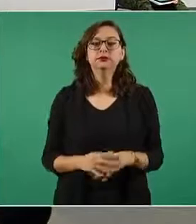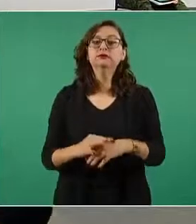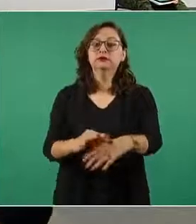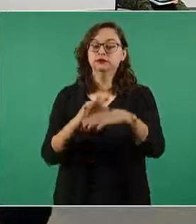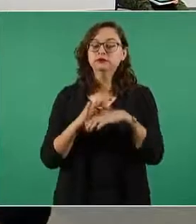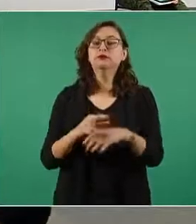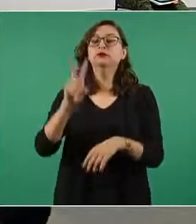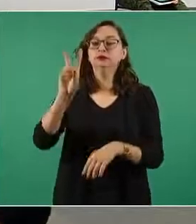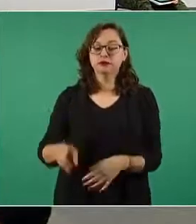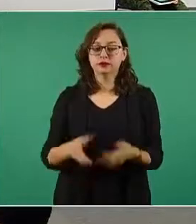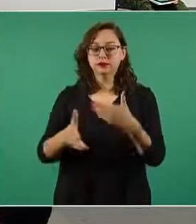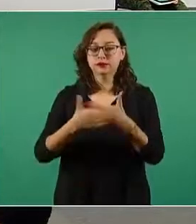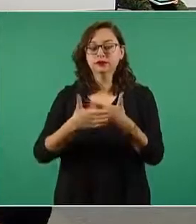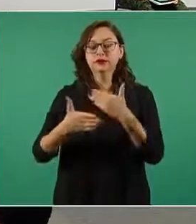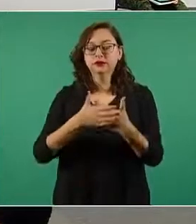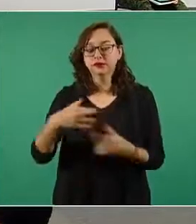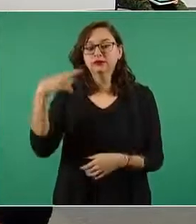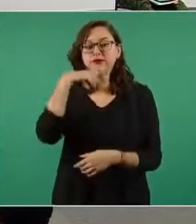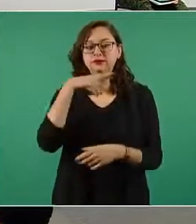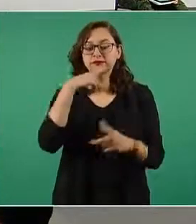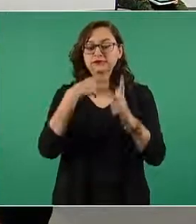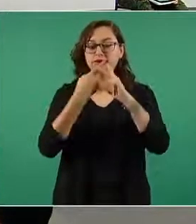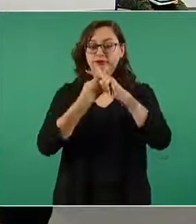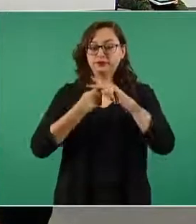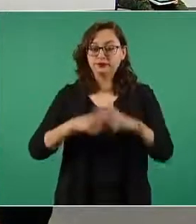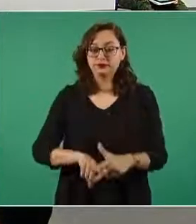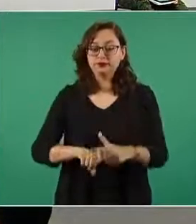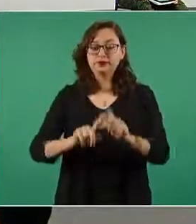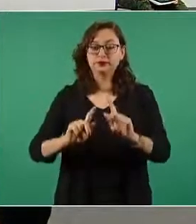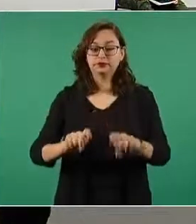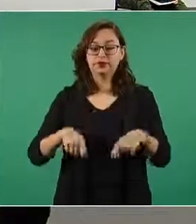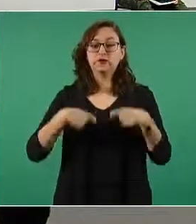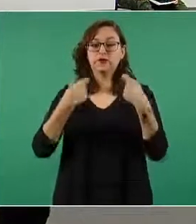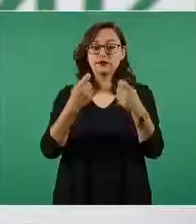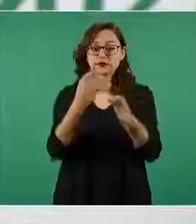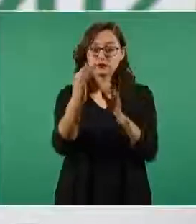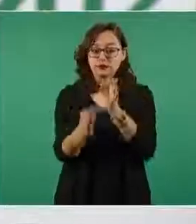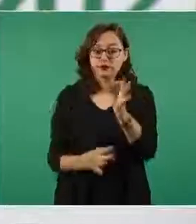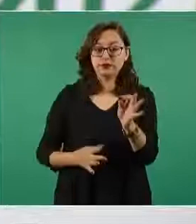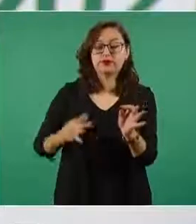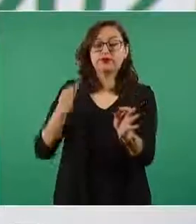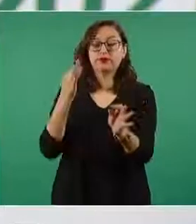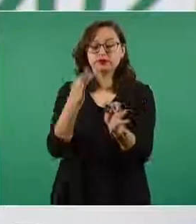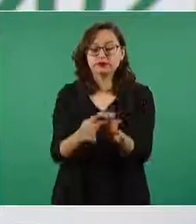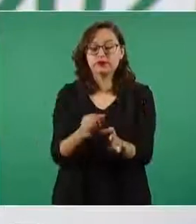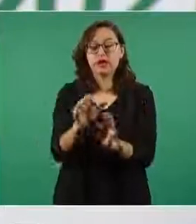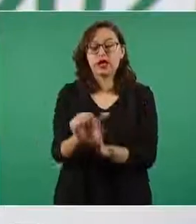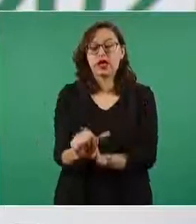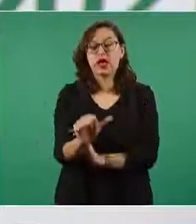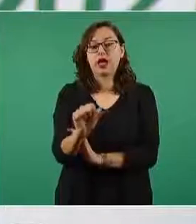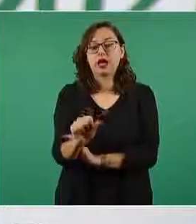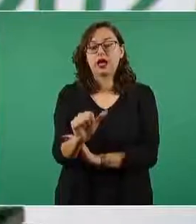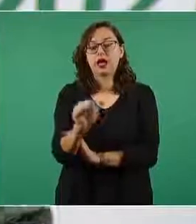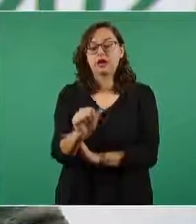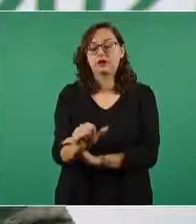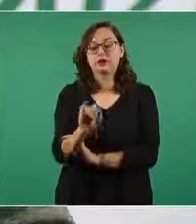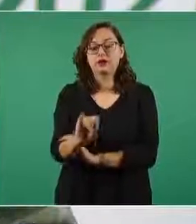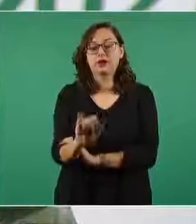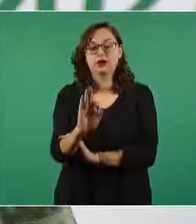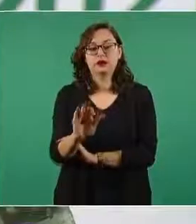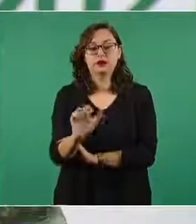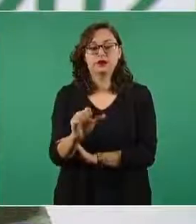palpable y sus instalaciones serán entregadas oportunamente a la empresa AIFA S.A. de CB